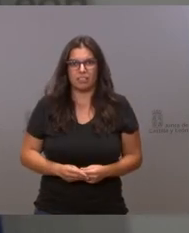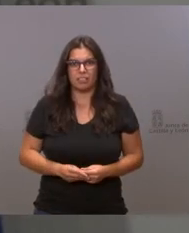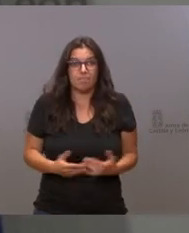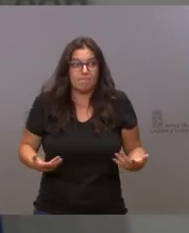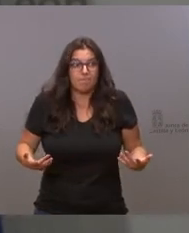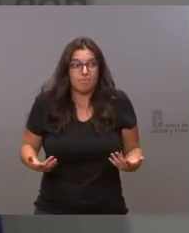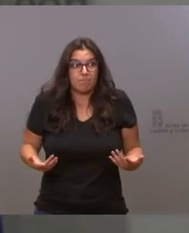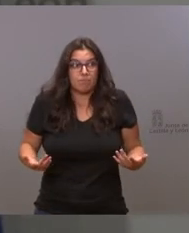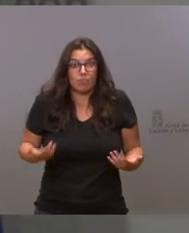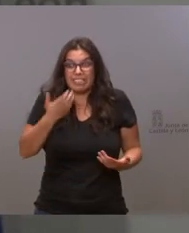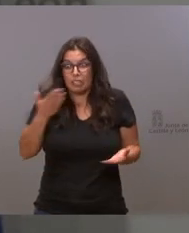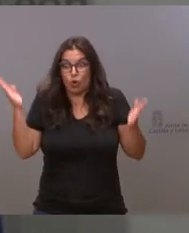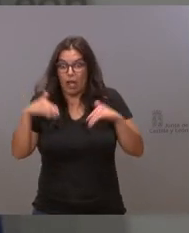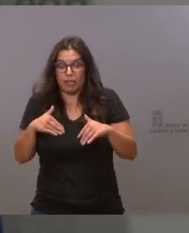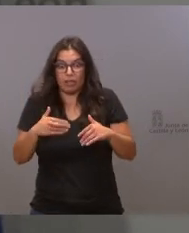retirar una cosa que no existe.